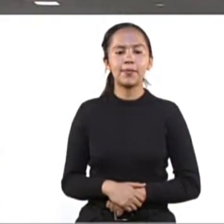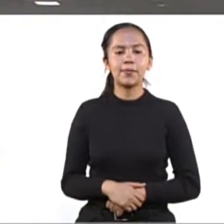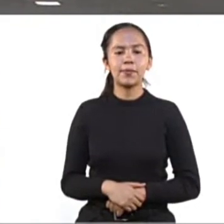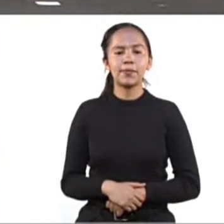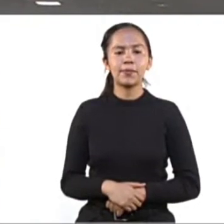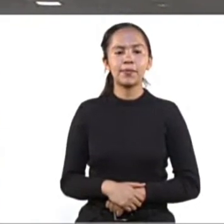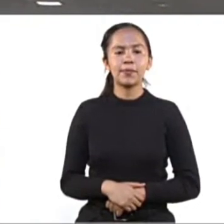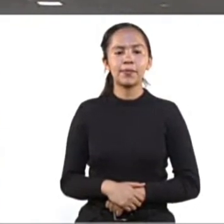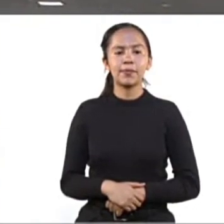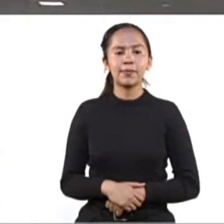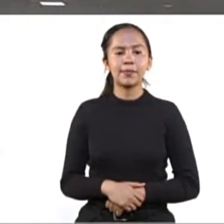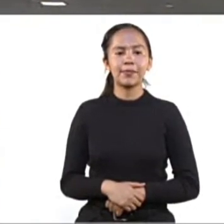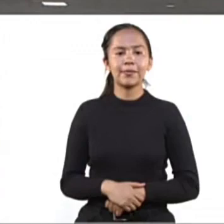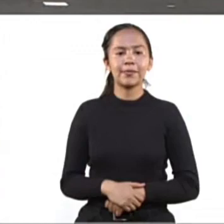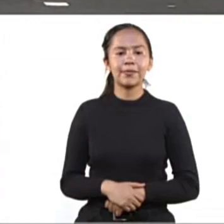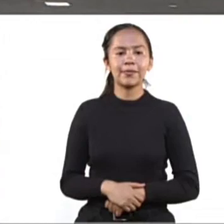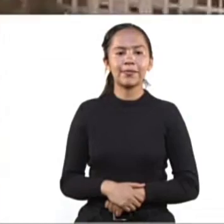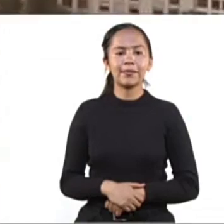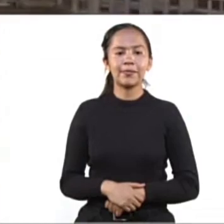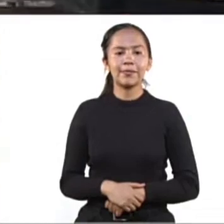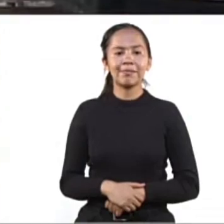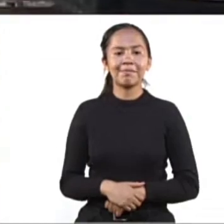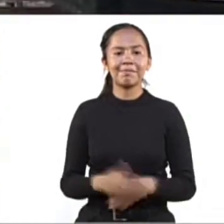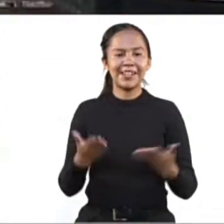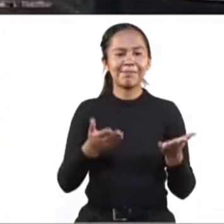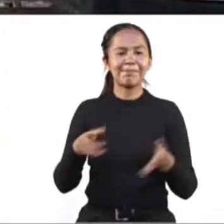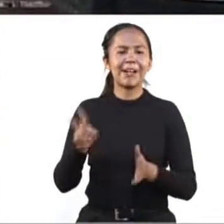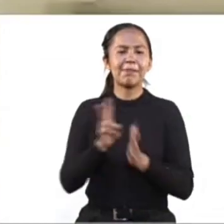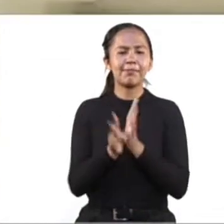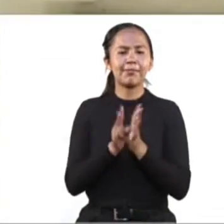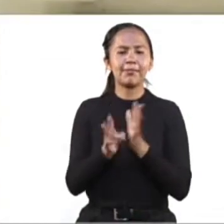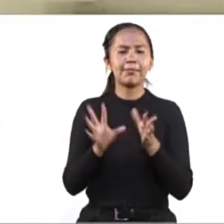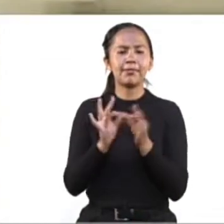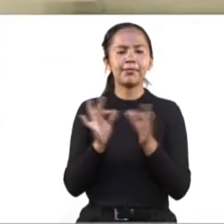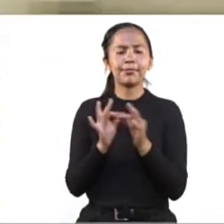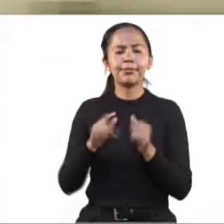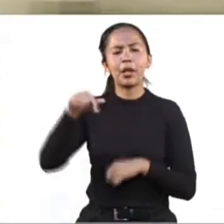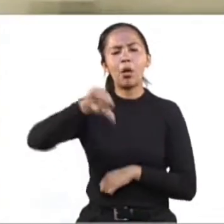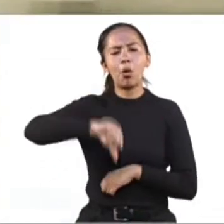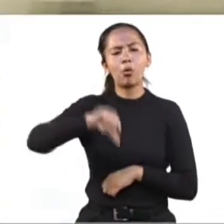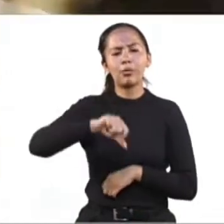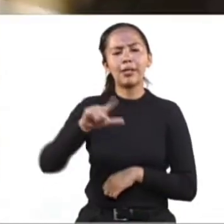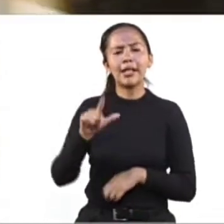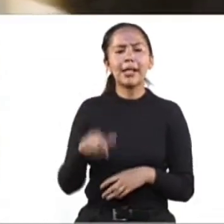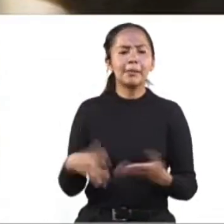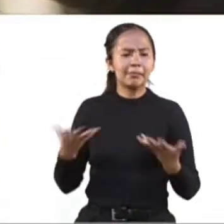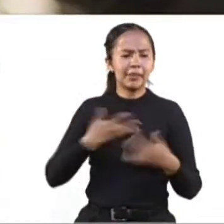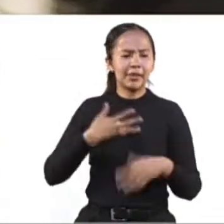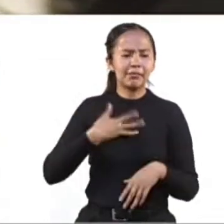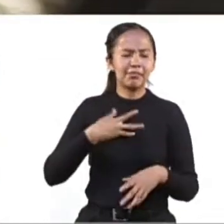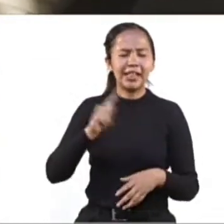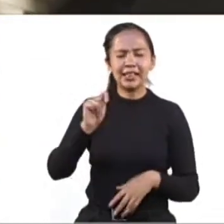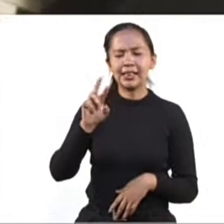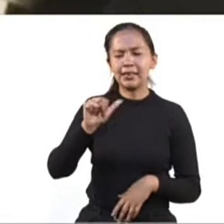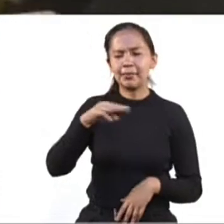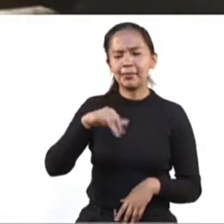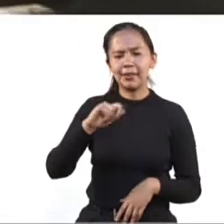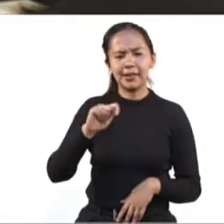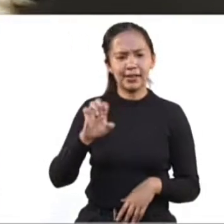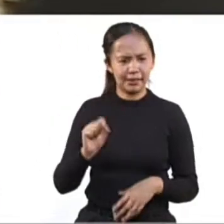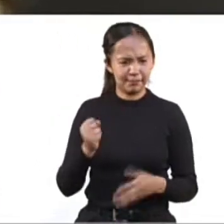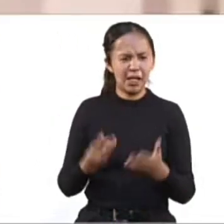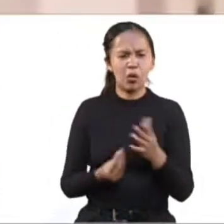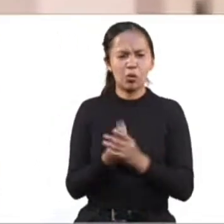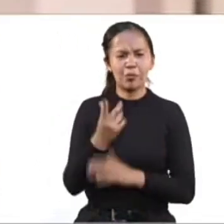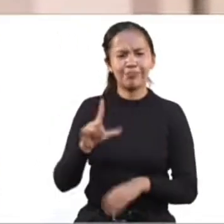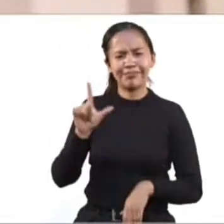A partir de hoy, la Ciudad de México cuenta con una línea unificada de trámites. En la nueva línea Trámites de Locatel